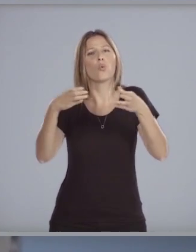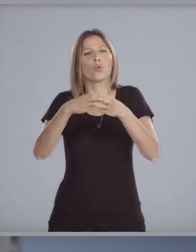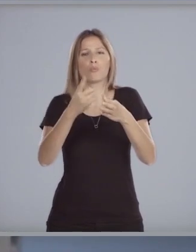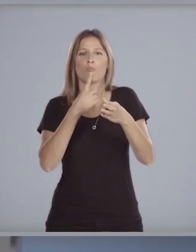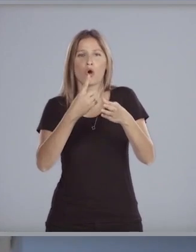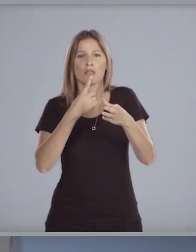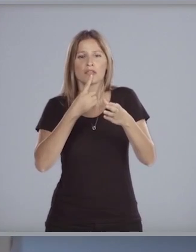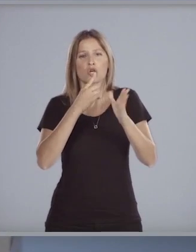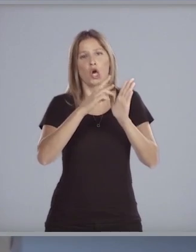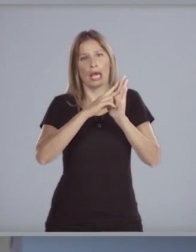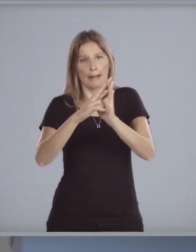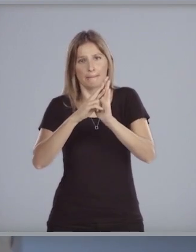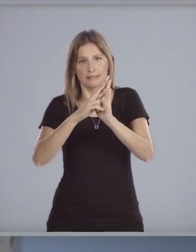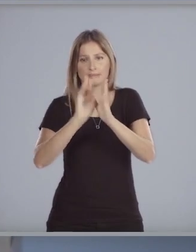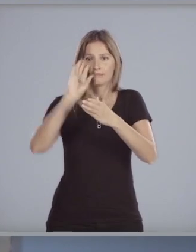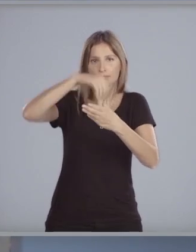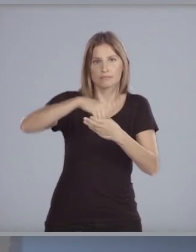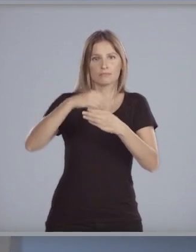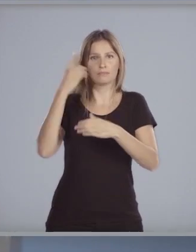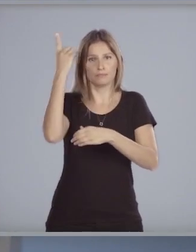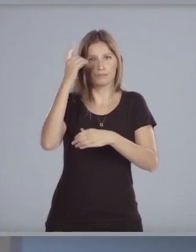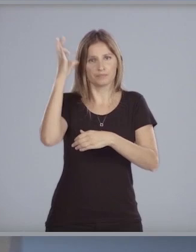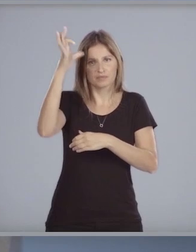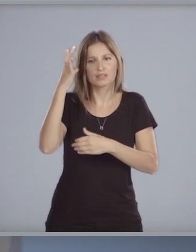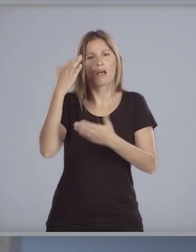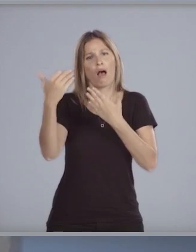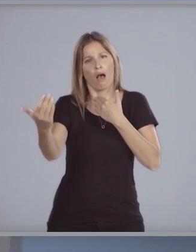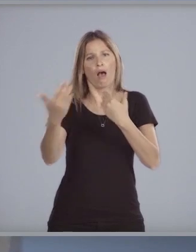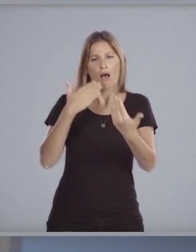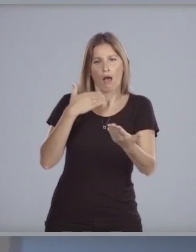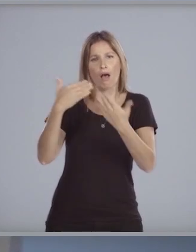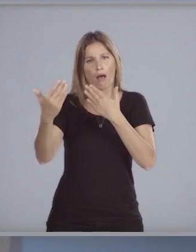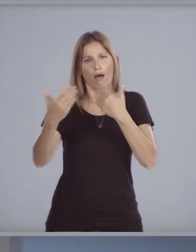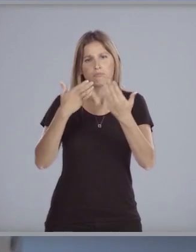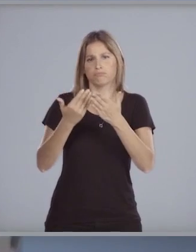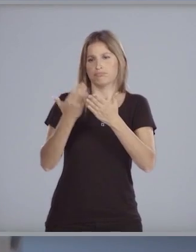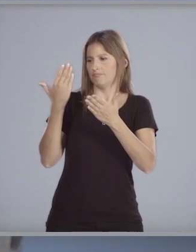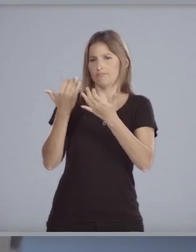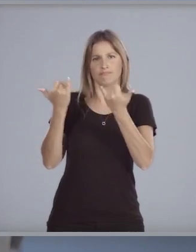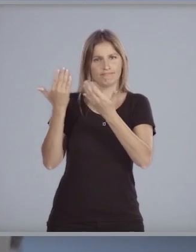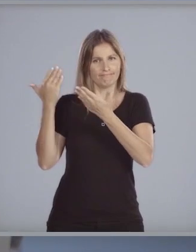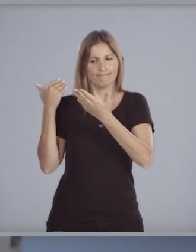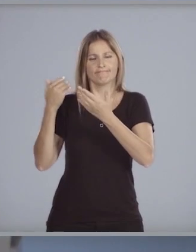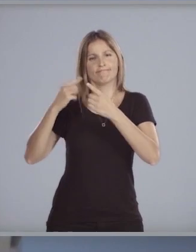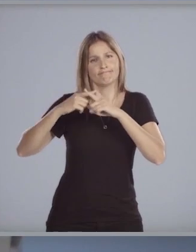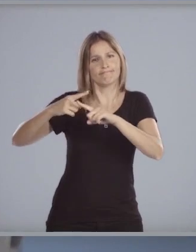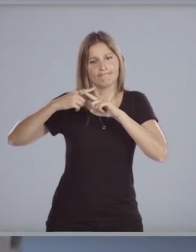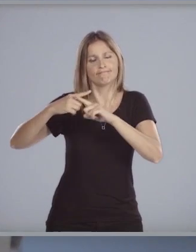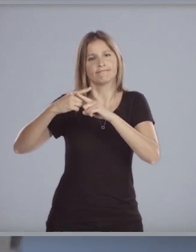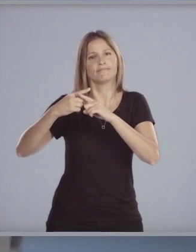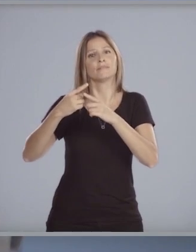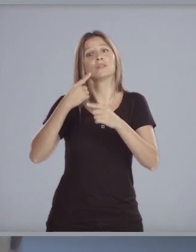representación parlamentaria, mediante un diálogo político que fue muy productivo y que aspiramos seriamente